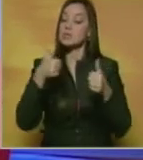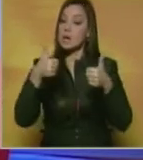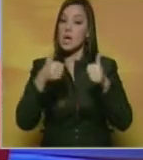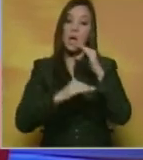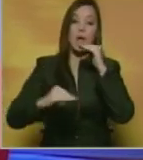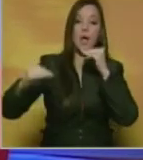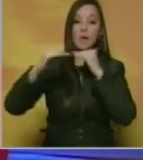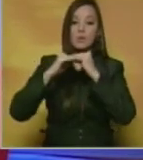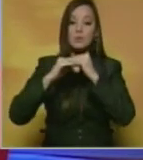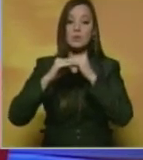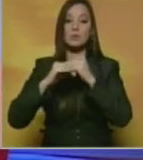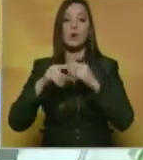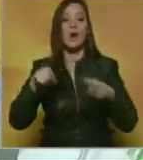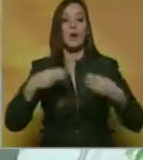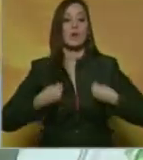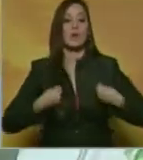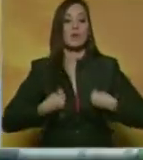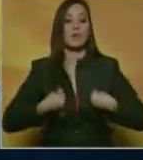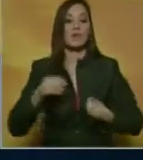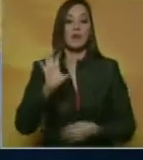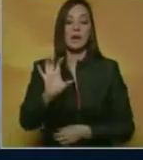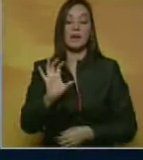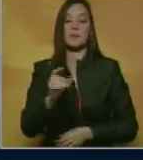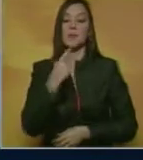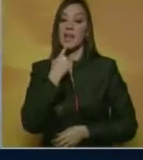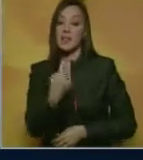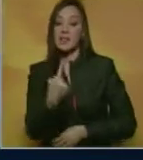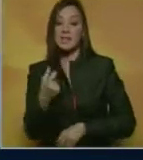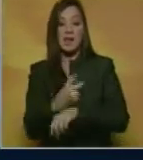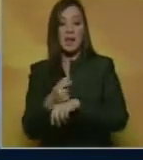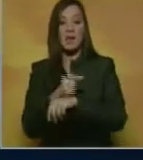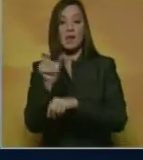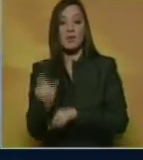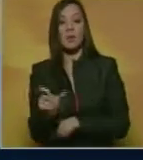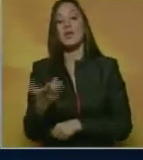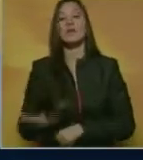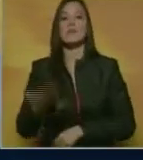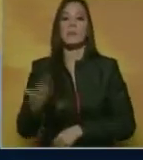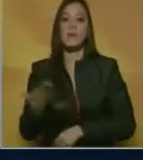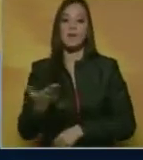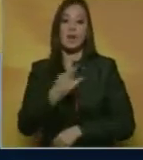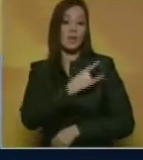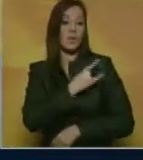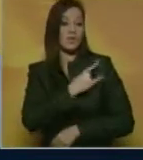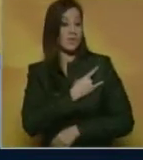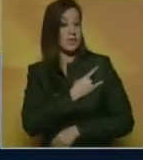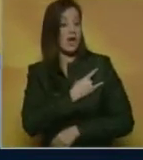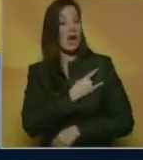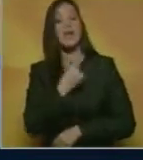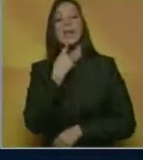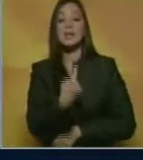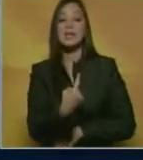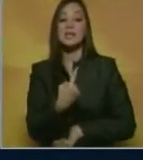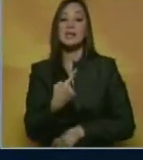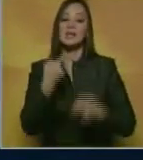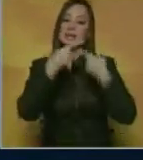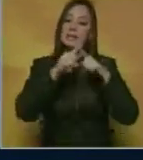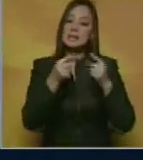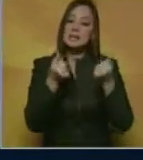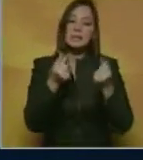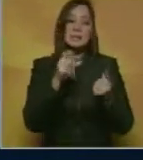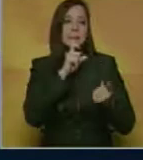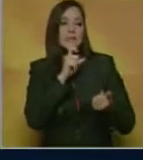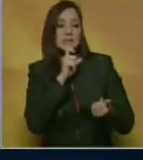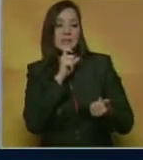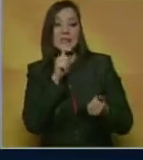ajusta a la realidad del país. Afirmó que para el gobierno es importante la universidad y por eso, en medio de las dificultades económicas, han